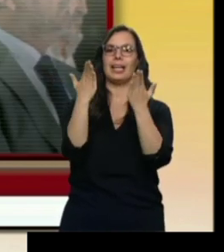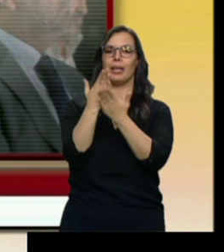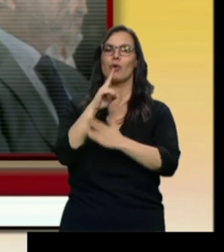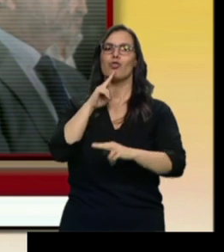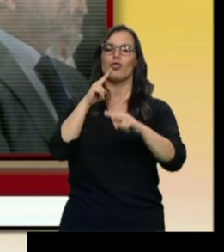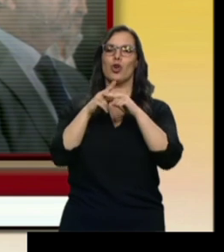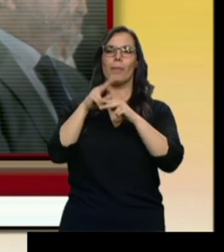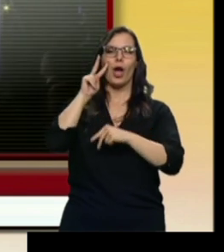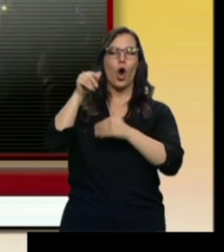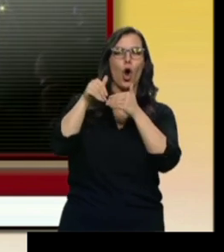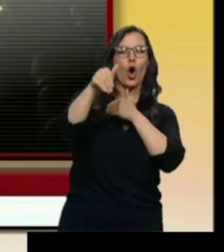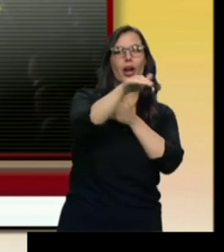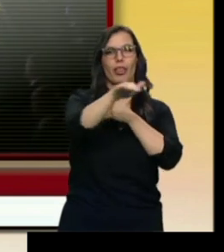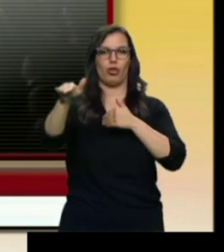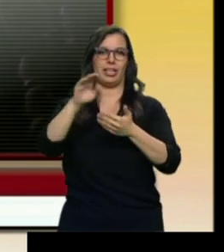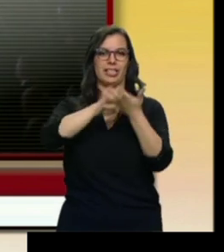Este